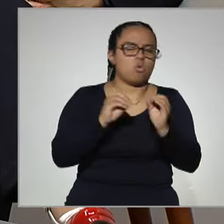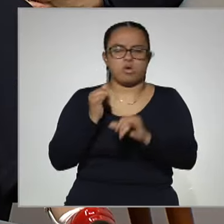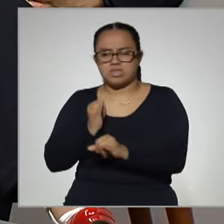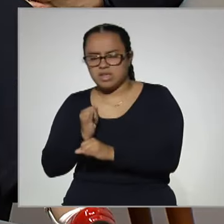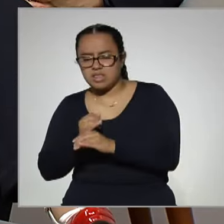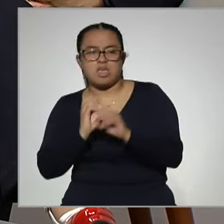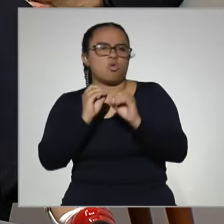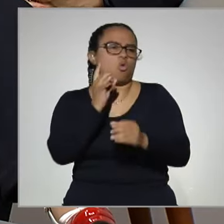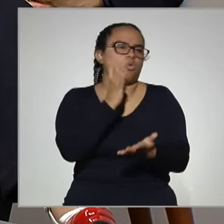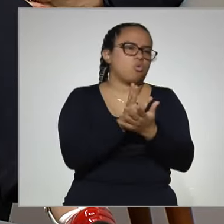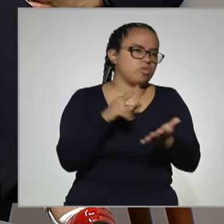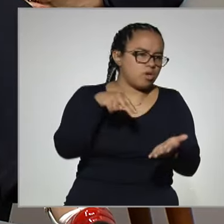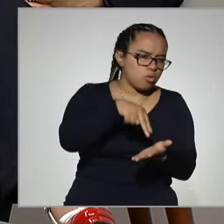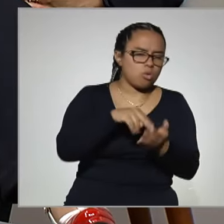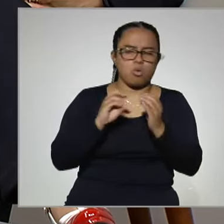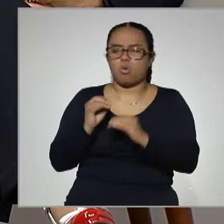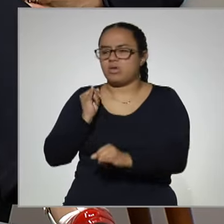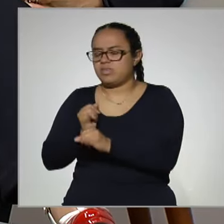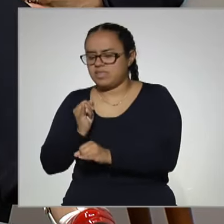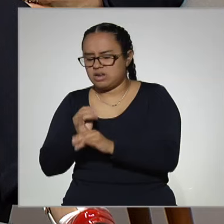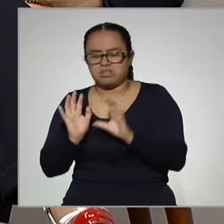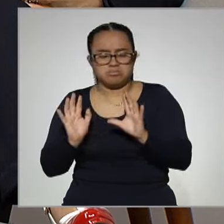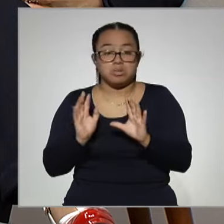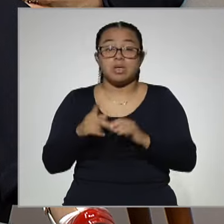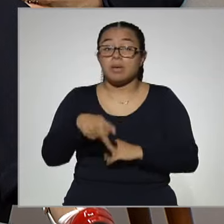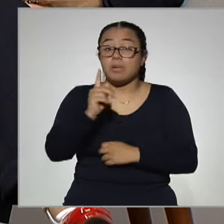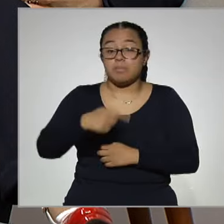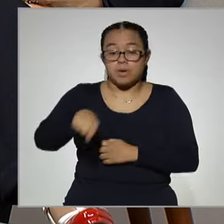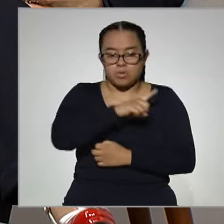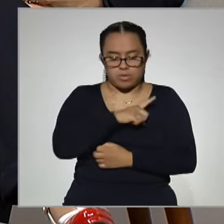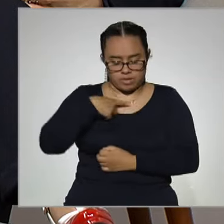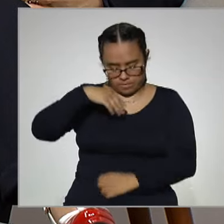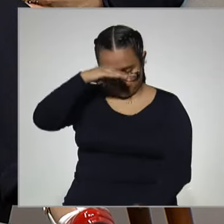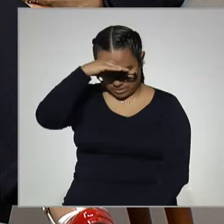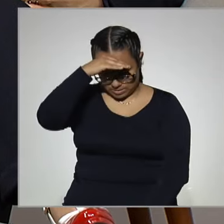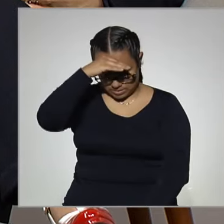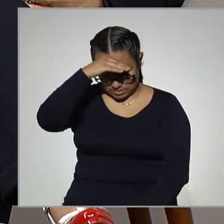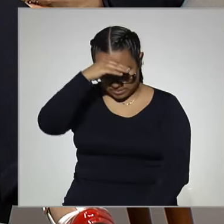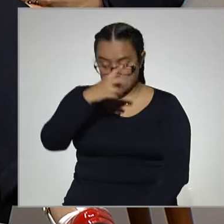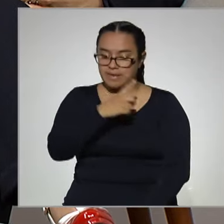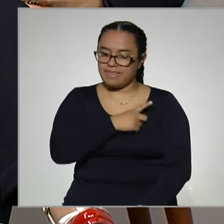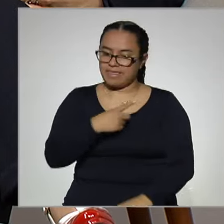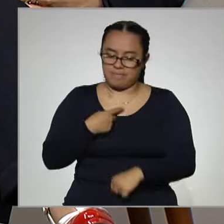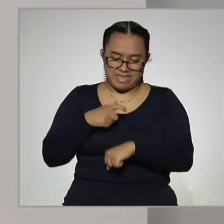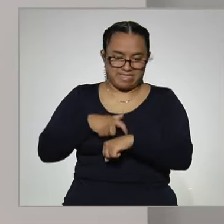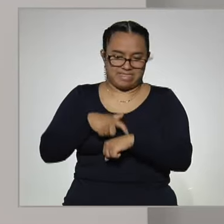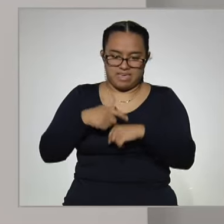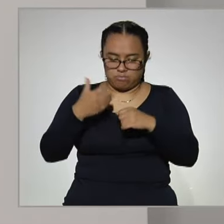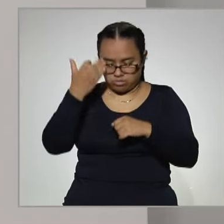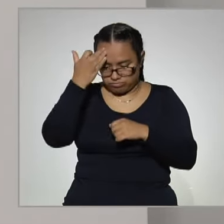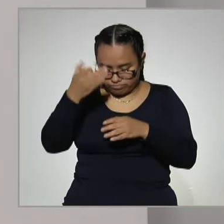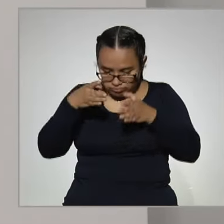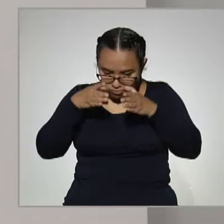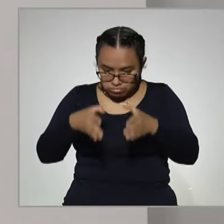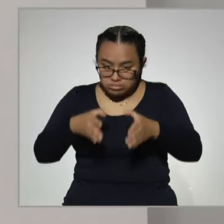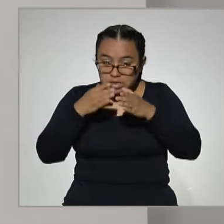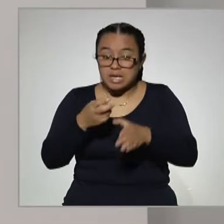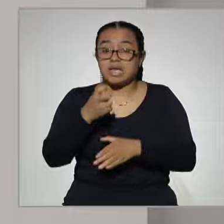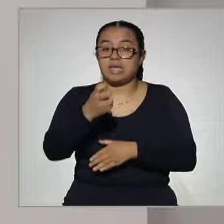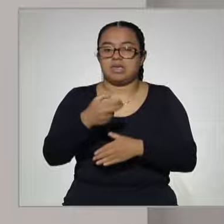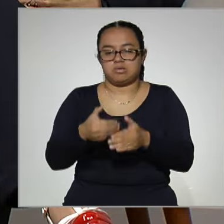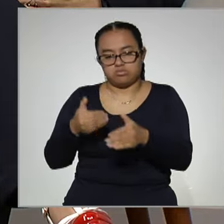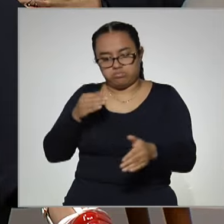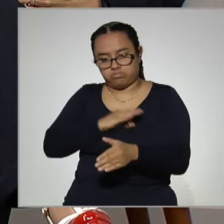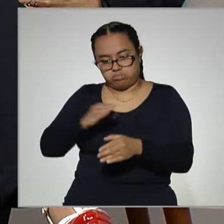línea, pero lo que tenemos que tener en cuenta es que le tenemos que dedicar tiempo. Eso nos va a exigir hacer un plan,